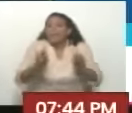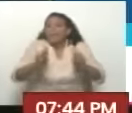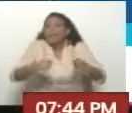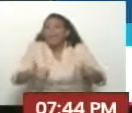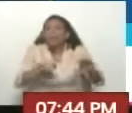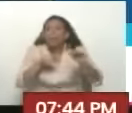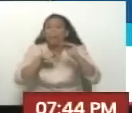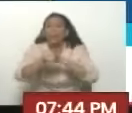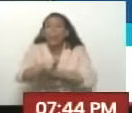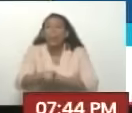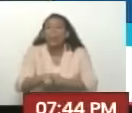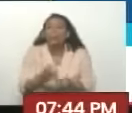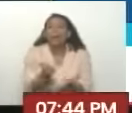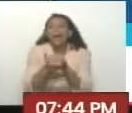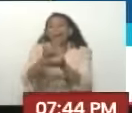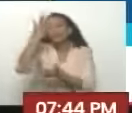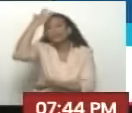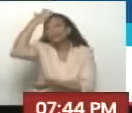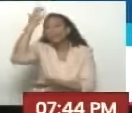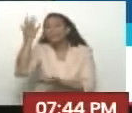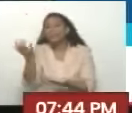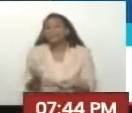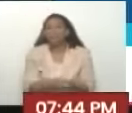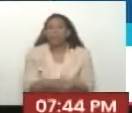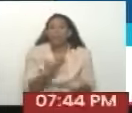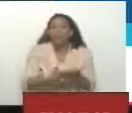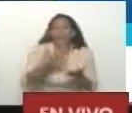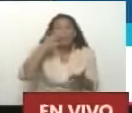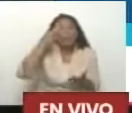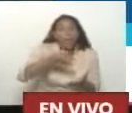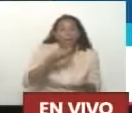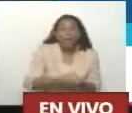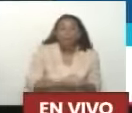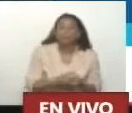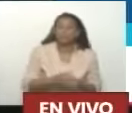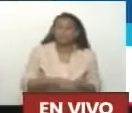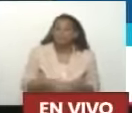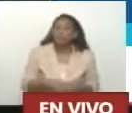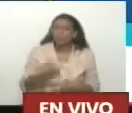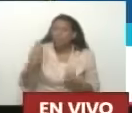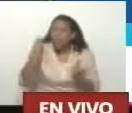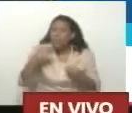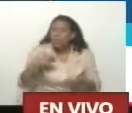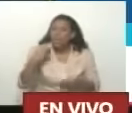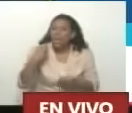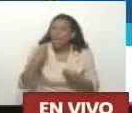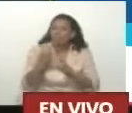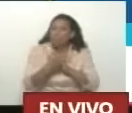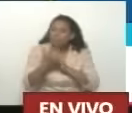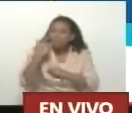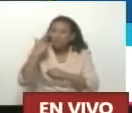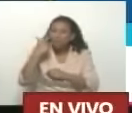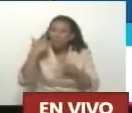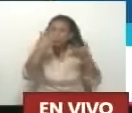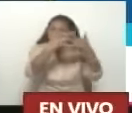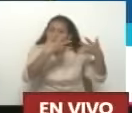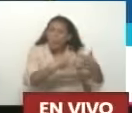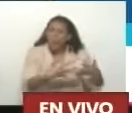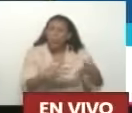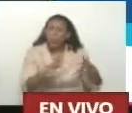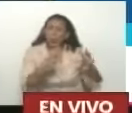mostrado El año pasado Y este año Son Contundentes Yo diría Inclusive En lenguaje Jurídico Conclusiva